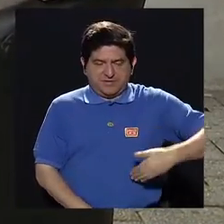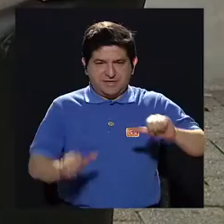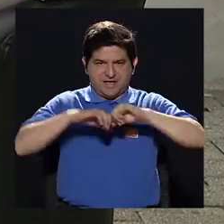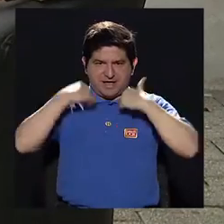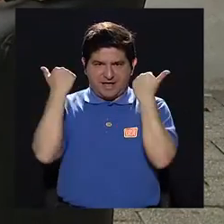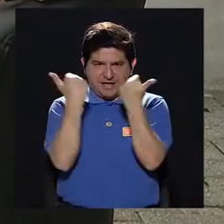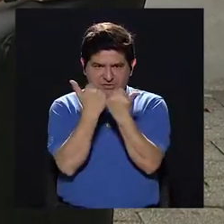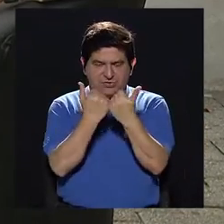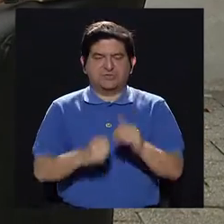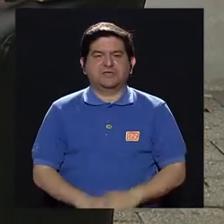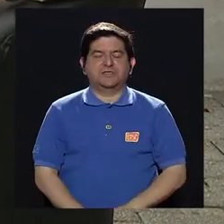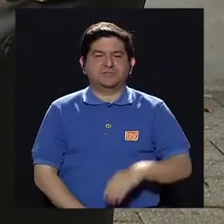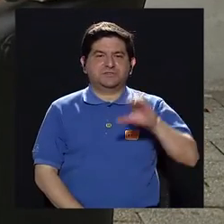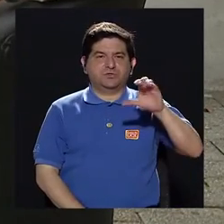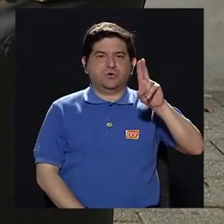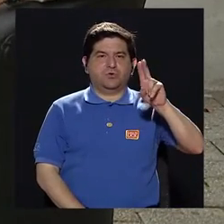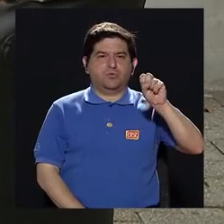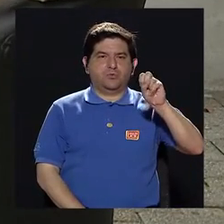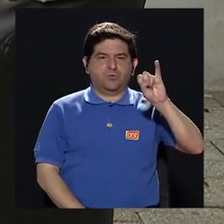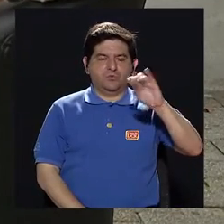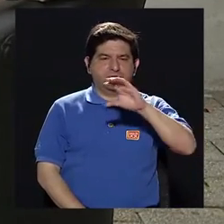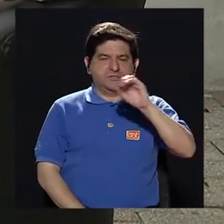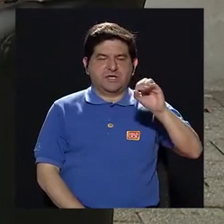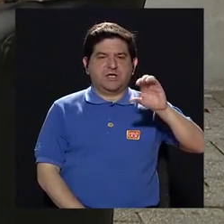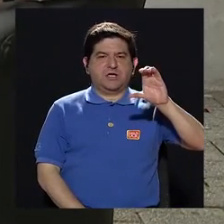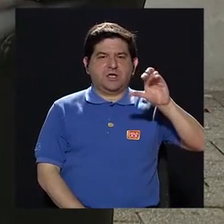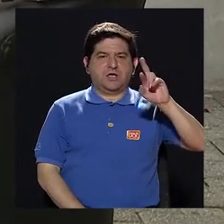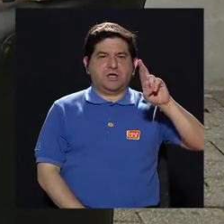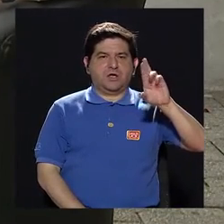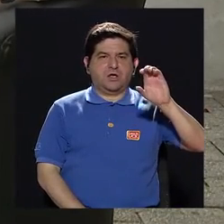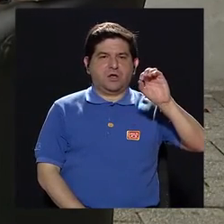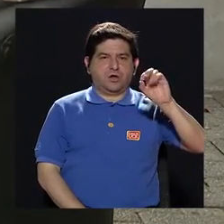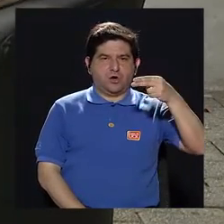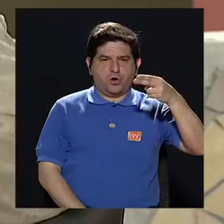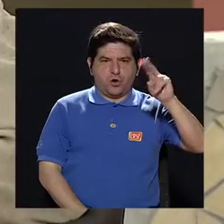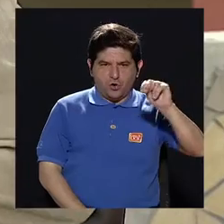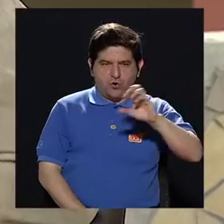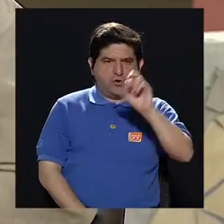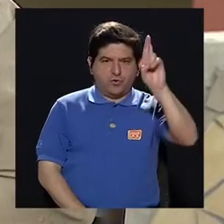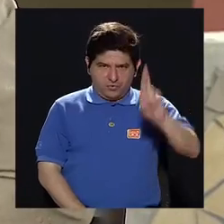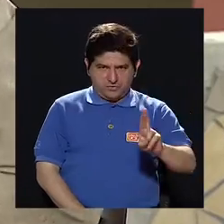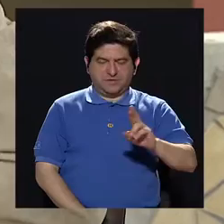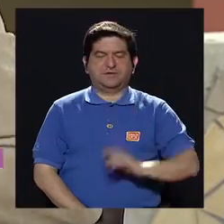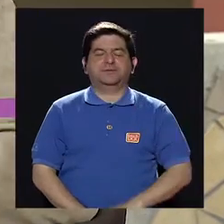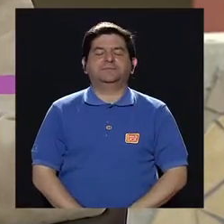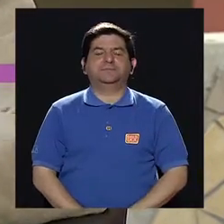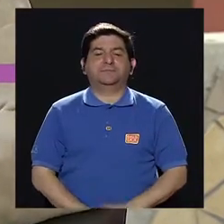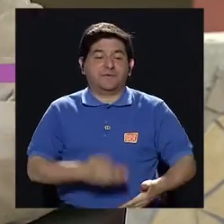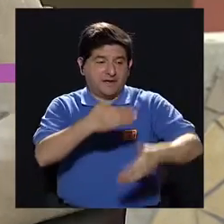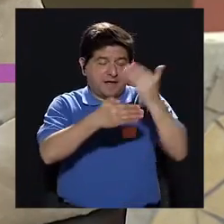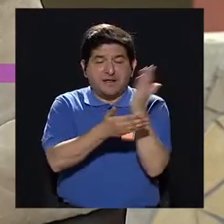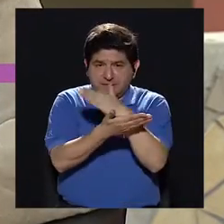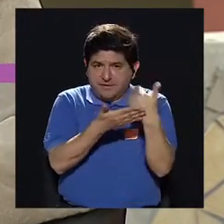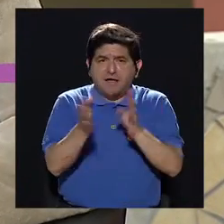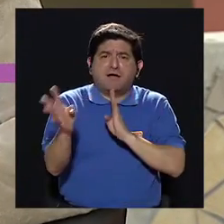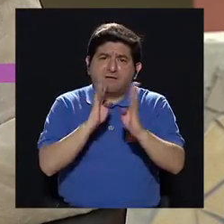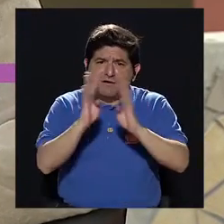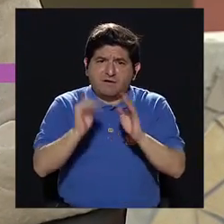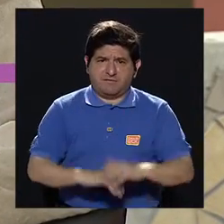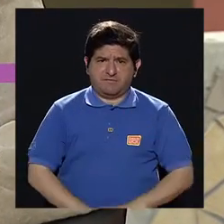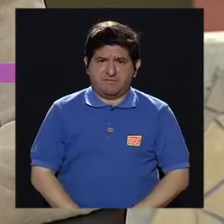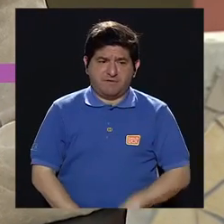de la asociación de Cusi y Crown en Costa Rica. Ana, en el bloque pasado